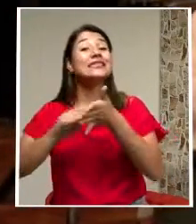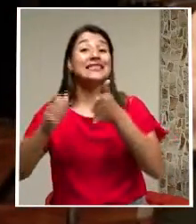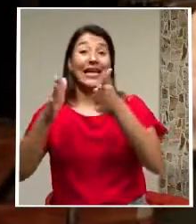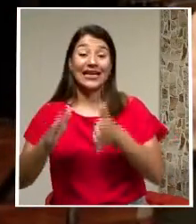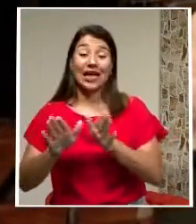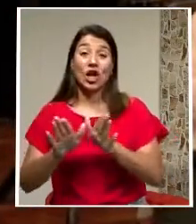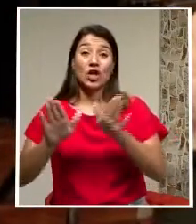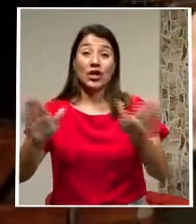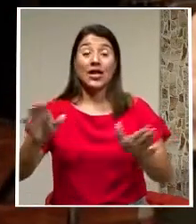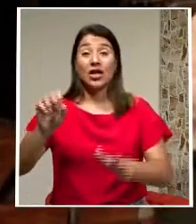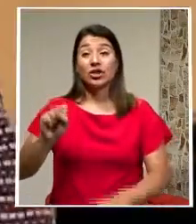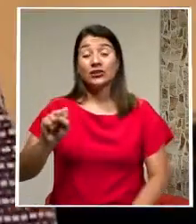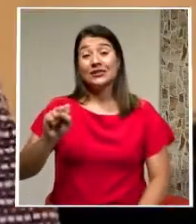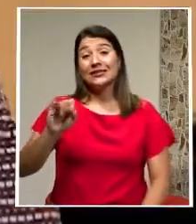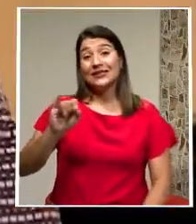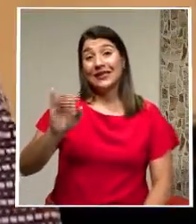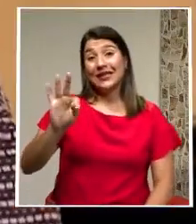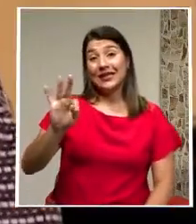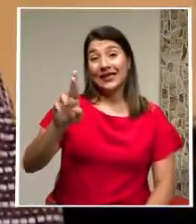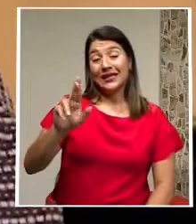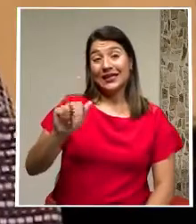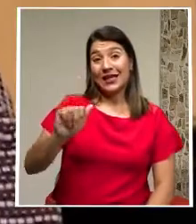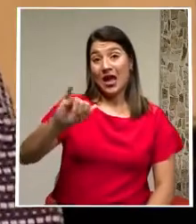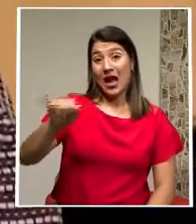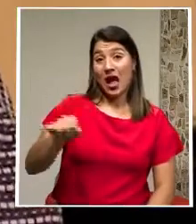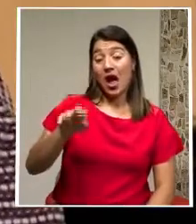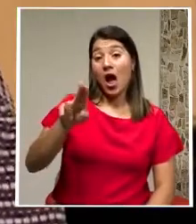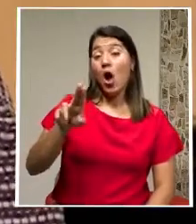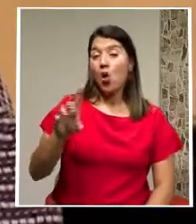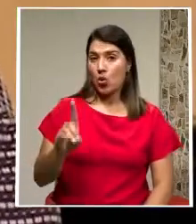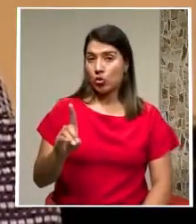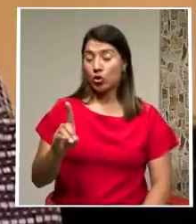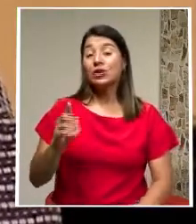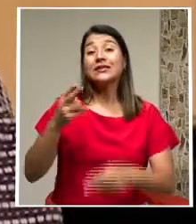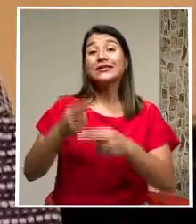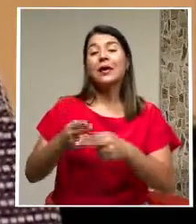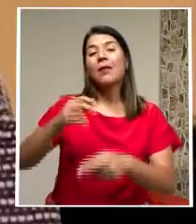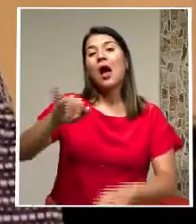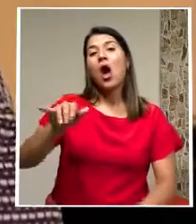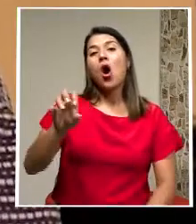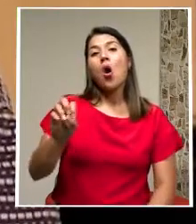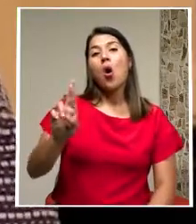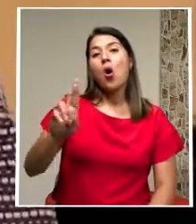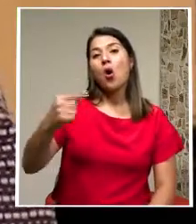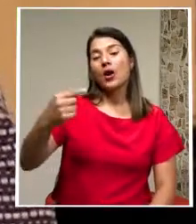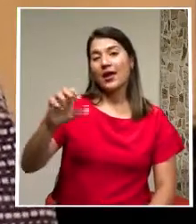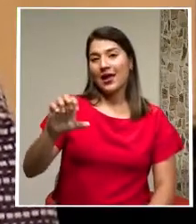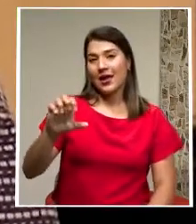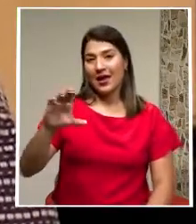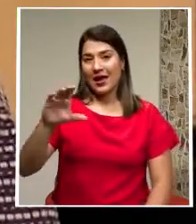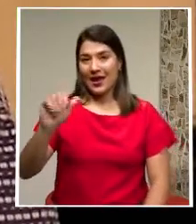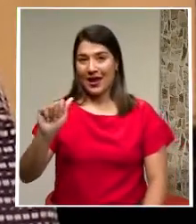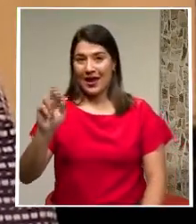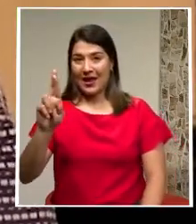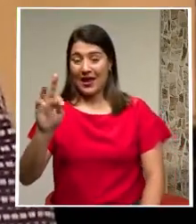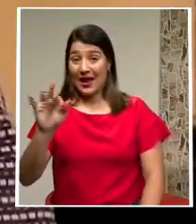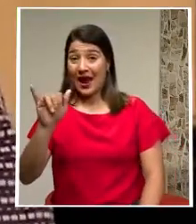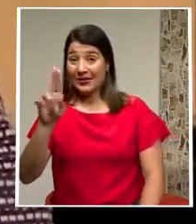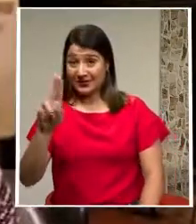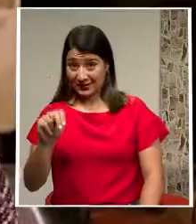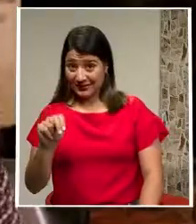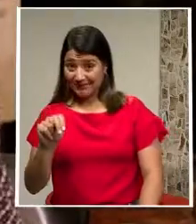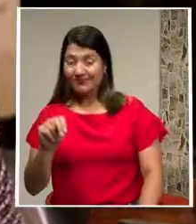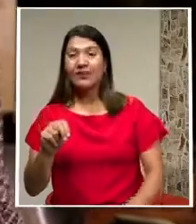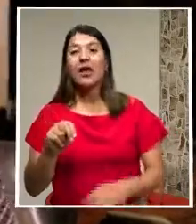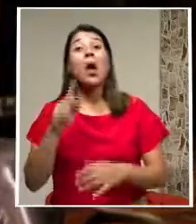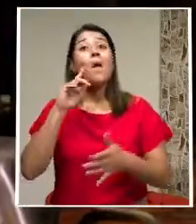Citrajud, Jorge Cartín a un medio de prensa y que inició la pugna entre el sindicalista y la magistrada por esta razón la